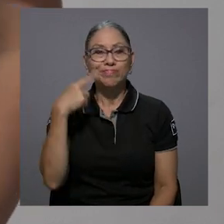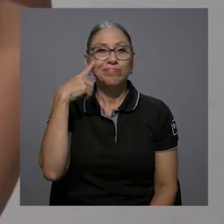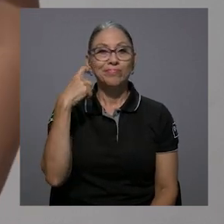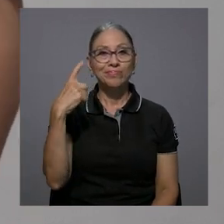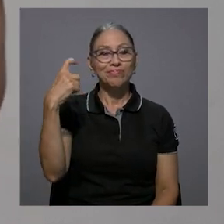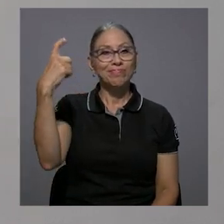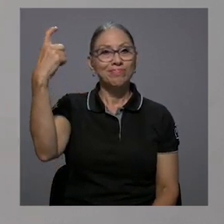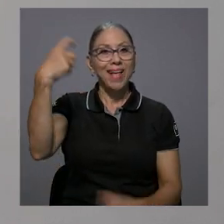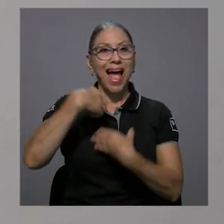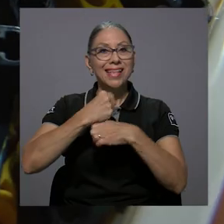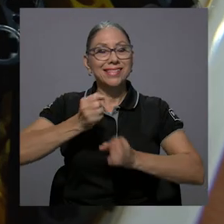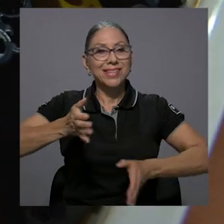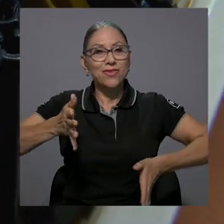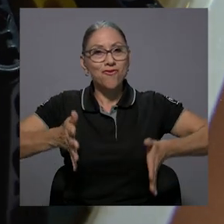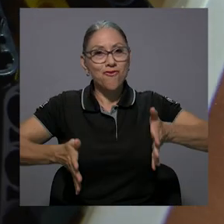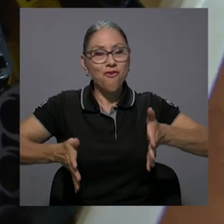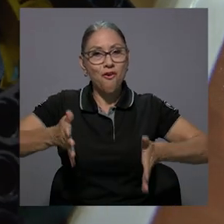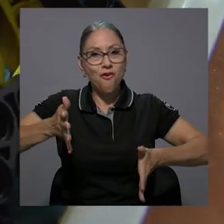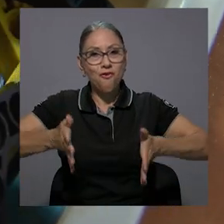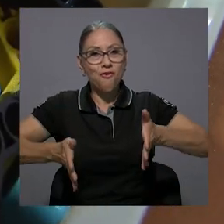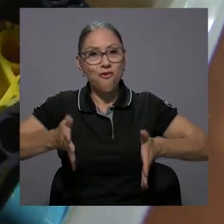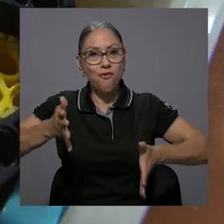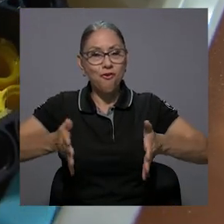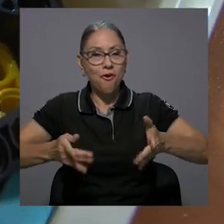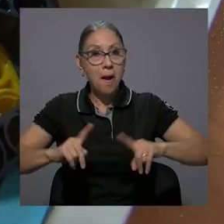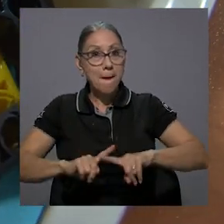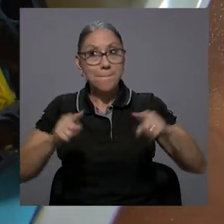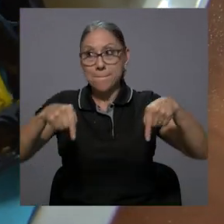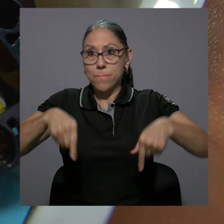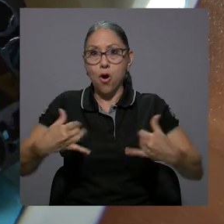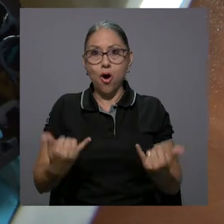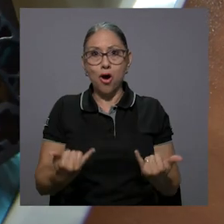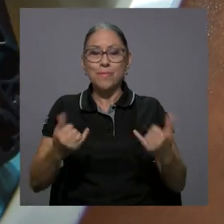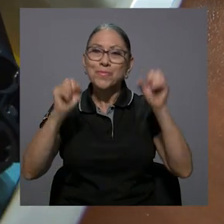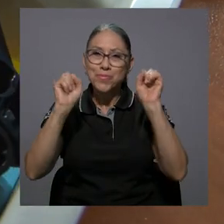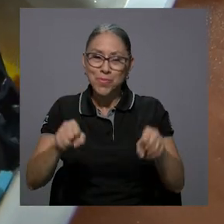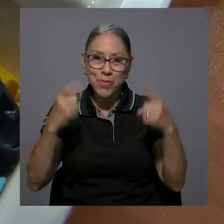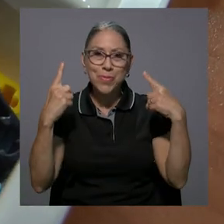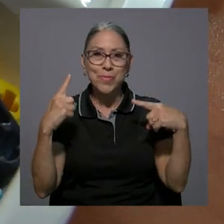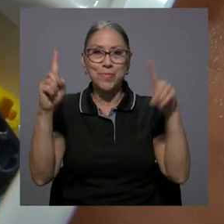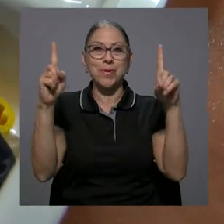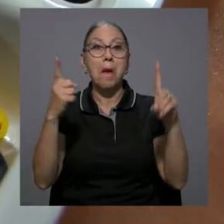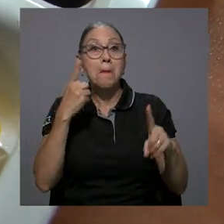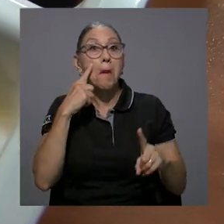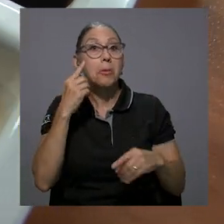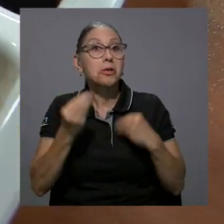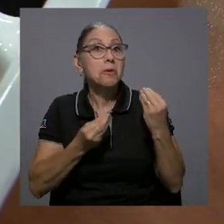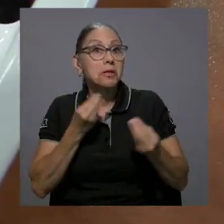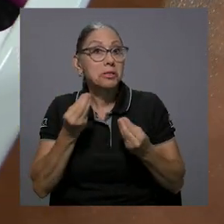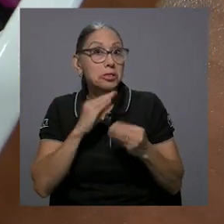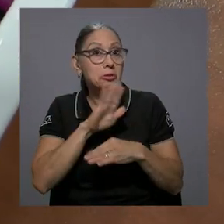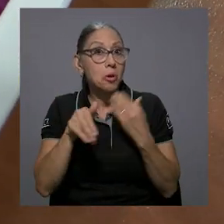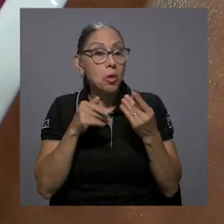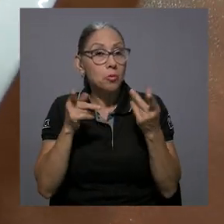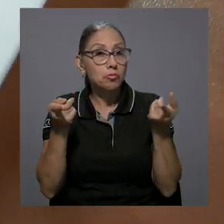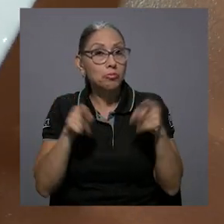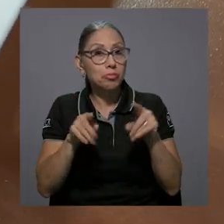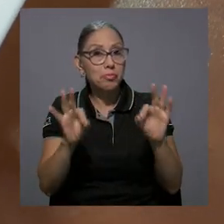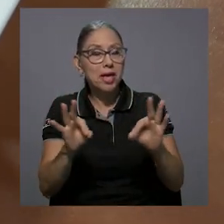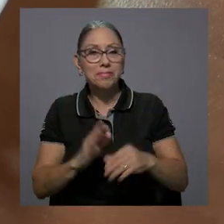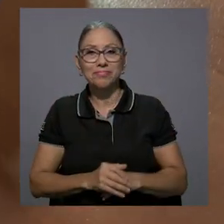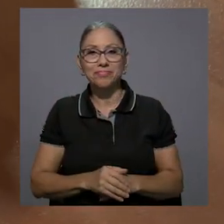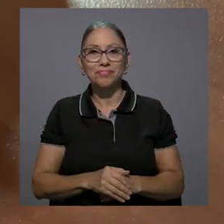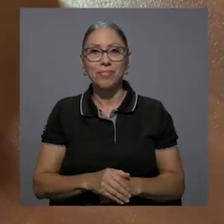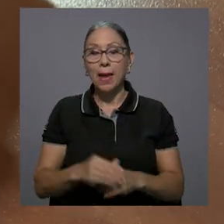había soñado hacer un robot, pero hoy ya pude hacer uno y voy a ver si sale bien.